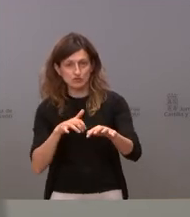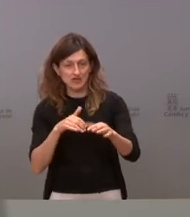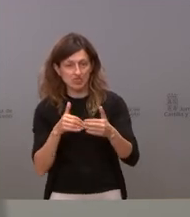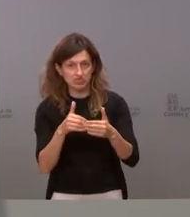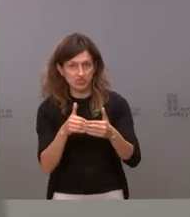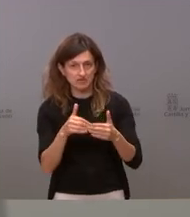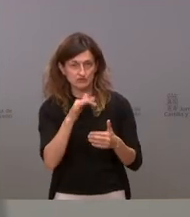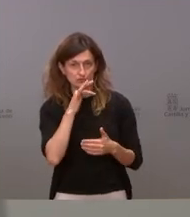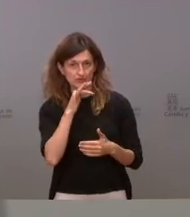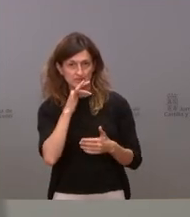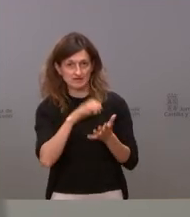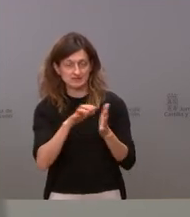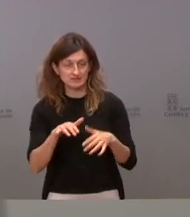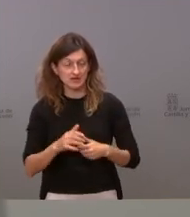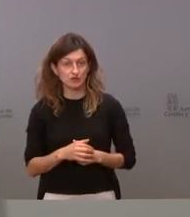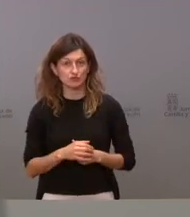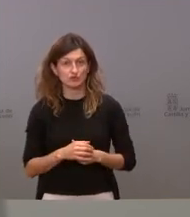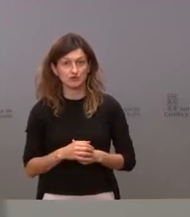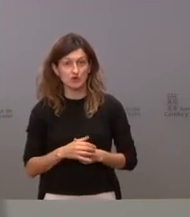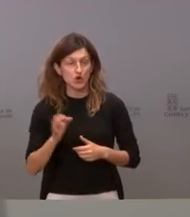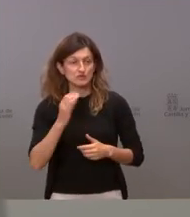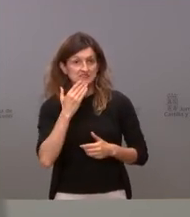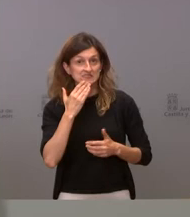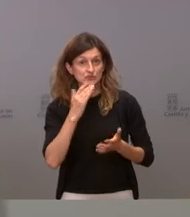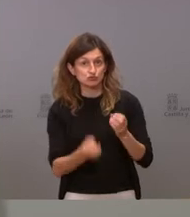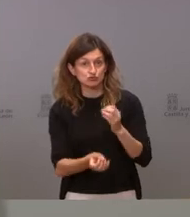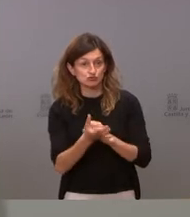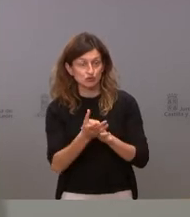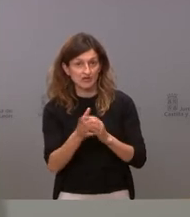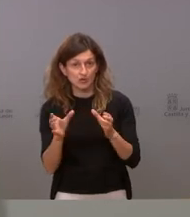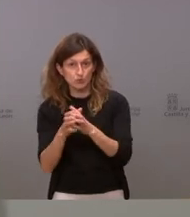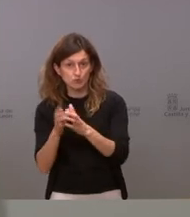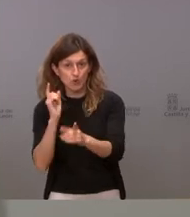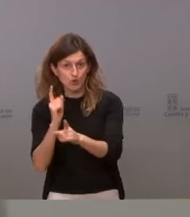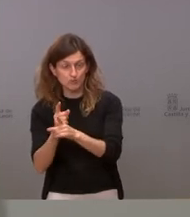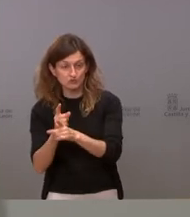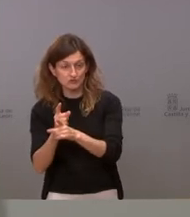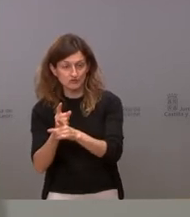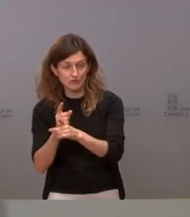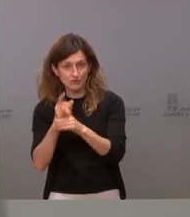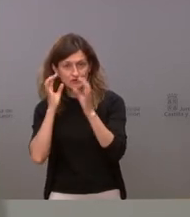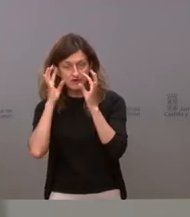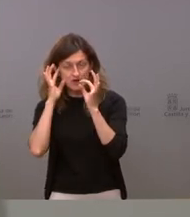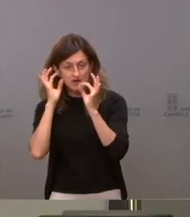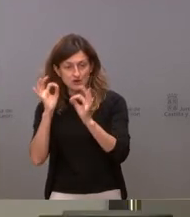en esta comunidad a no ser que se produzca un terremoto en el partido de la oposición y les entre el sentido común